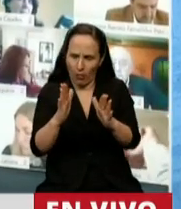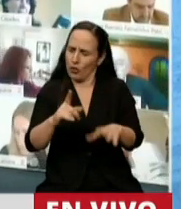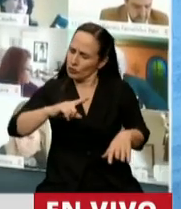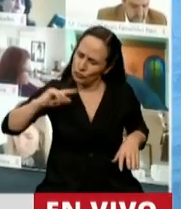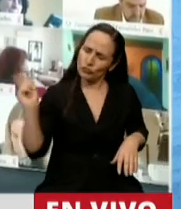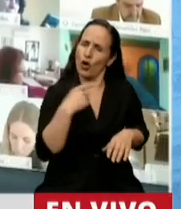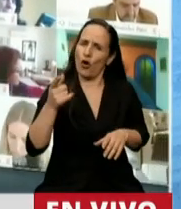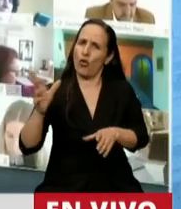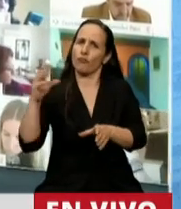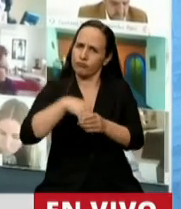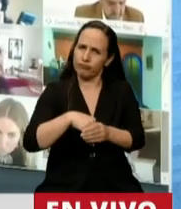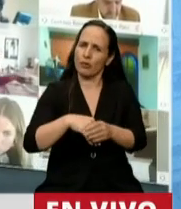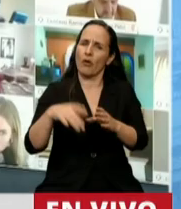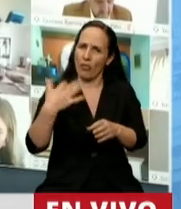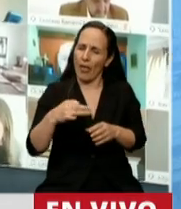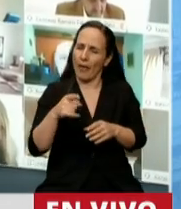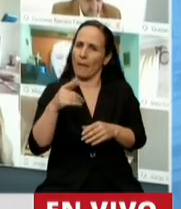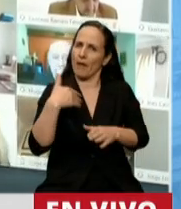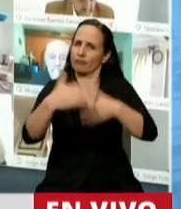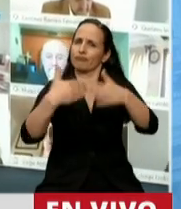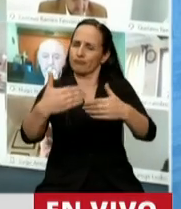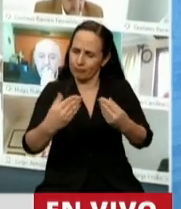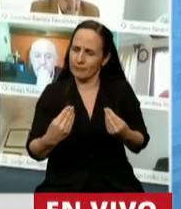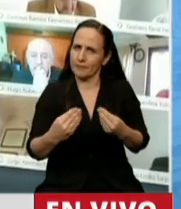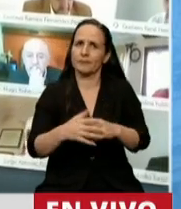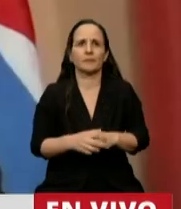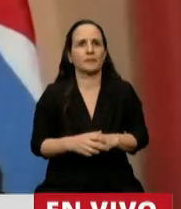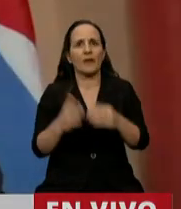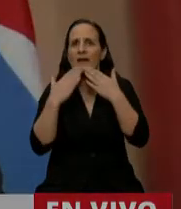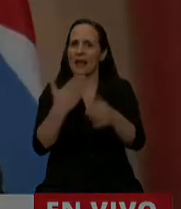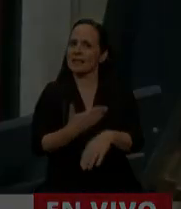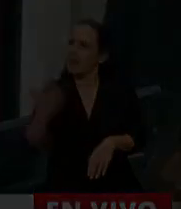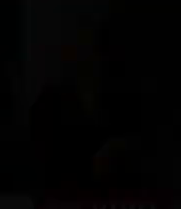estar incluidos en los grandes desafíos. Muchas gracias, señor Presidente. Gracias, diputado.